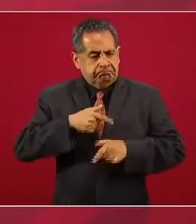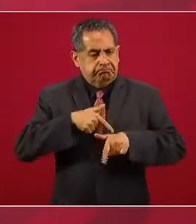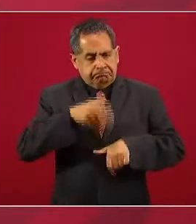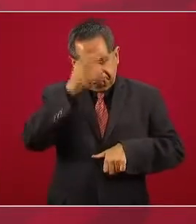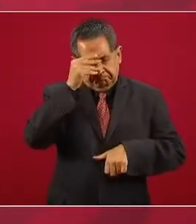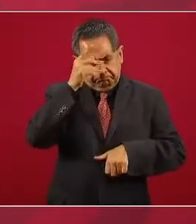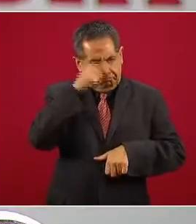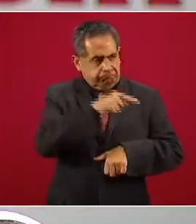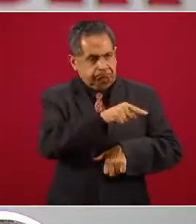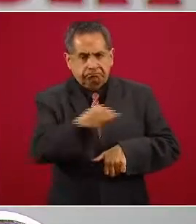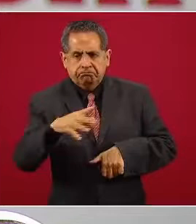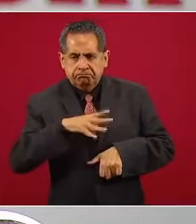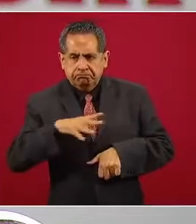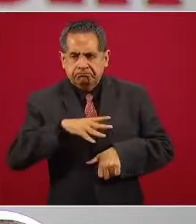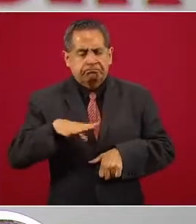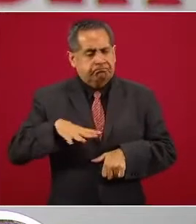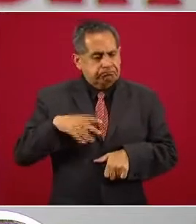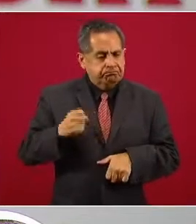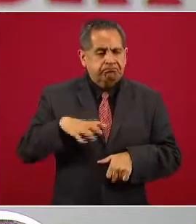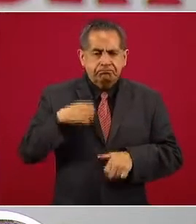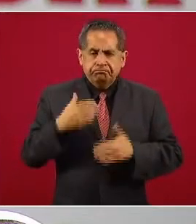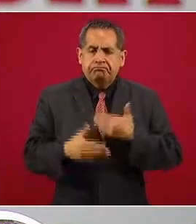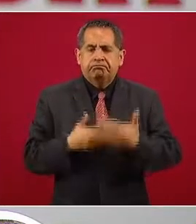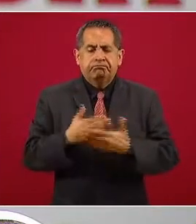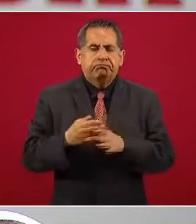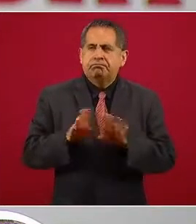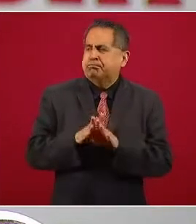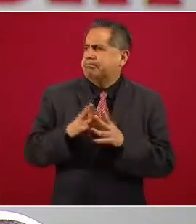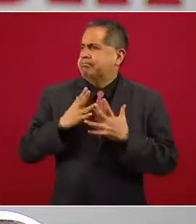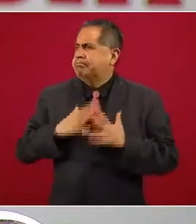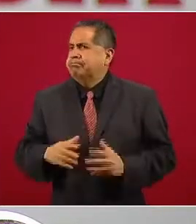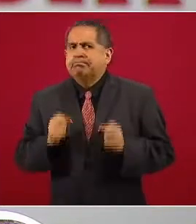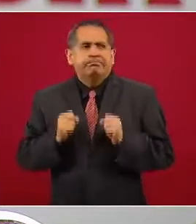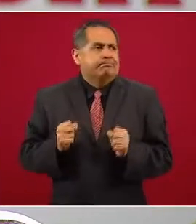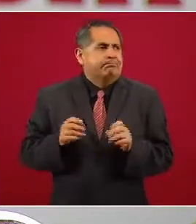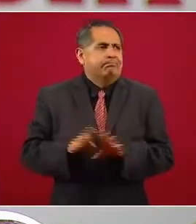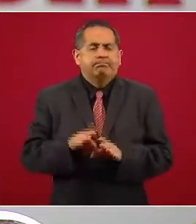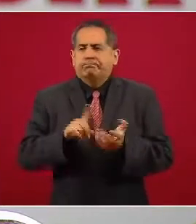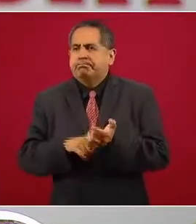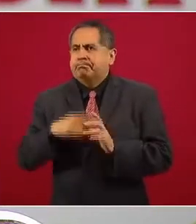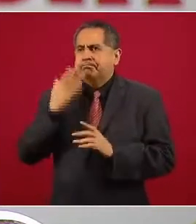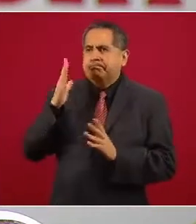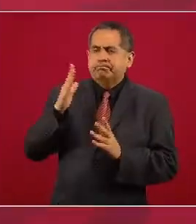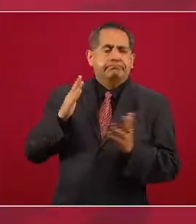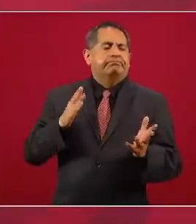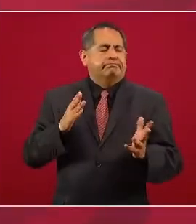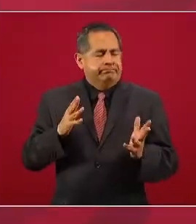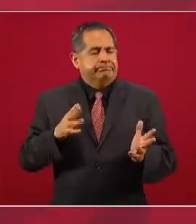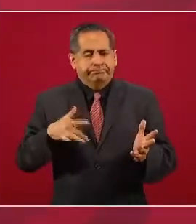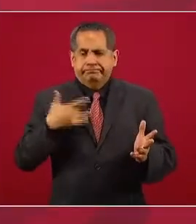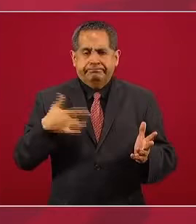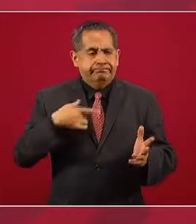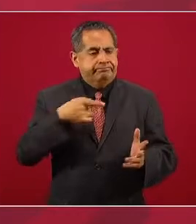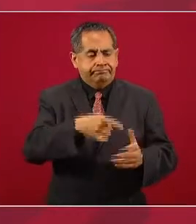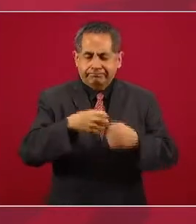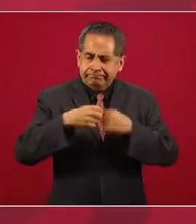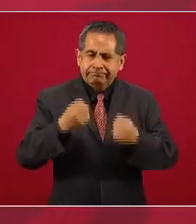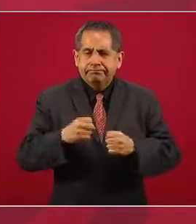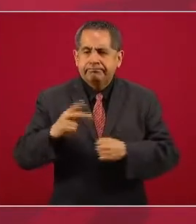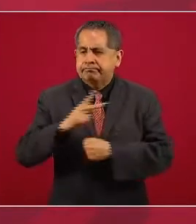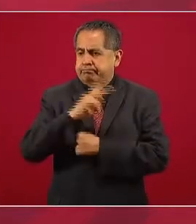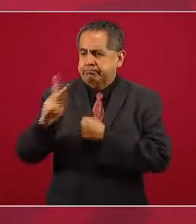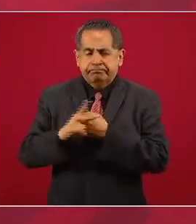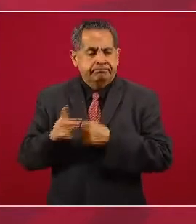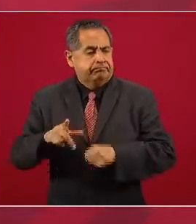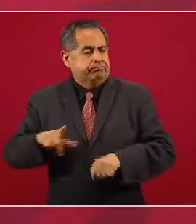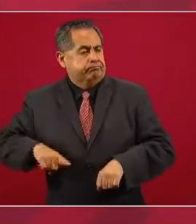Ahí están, esforzándose, buscando entender el mundo que les tocó vivir, pero seguros de que están en un país con un